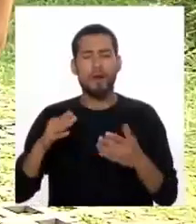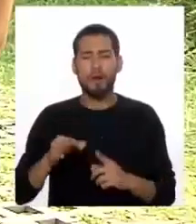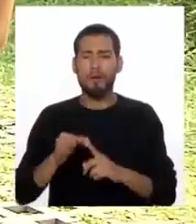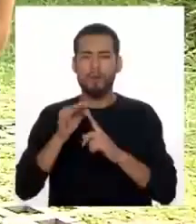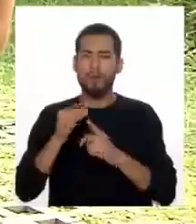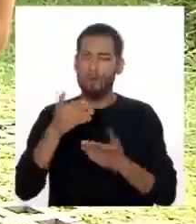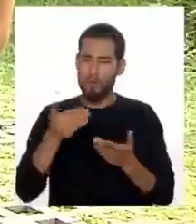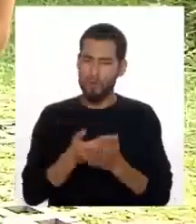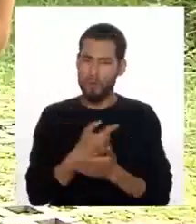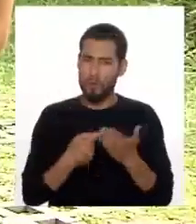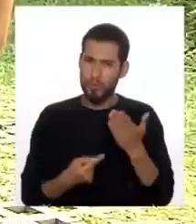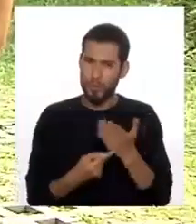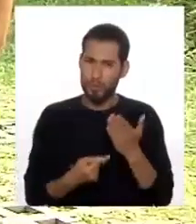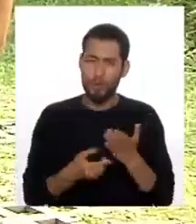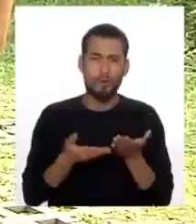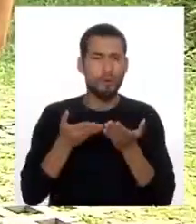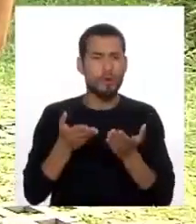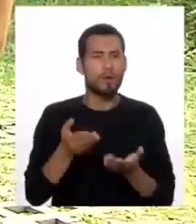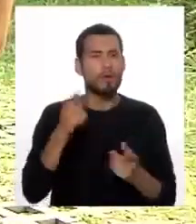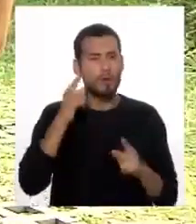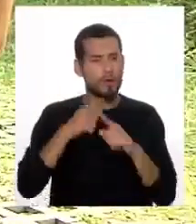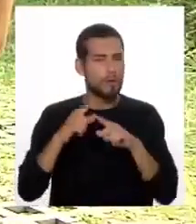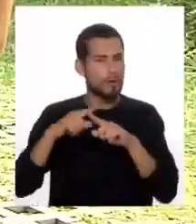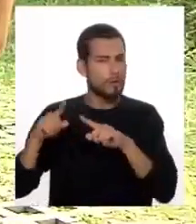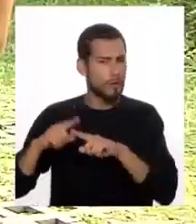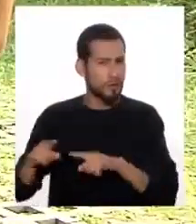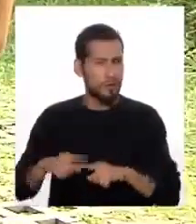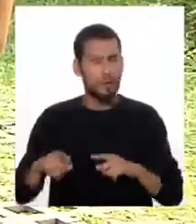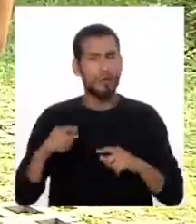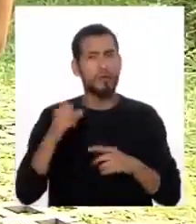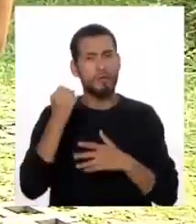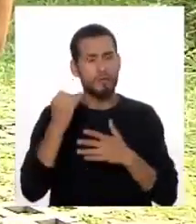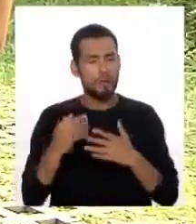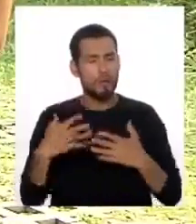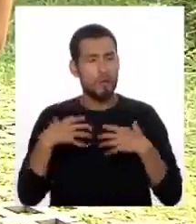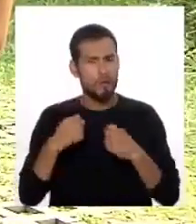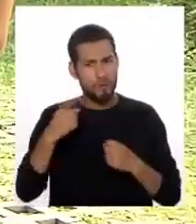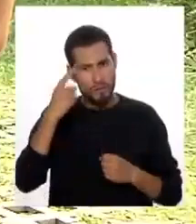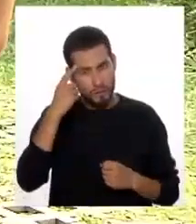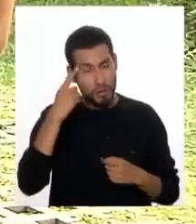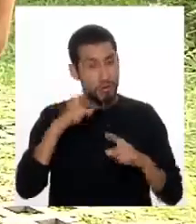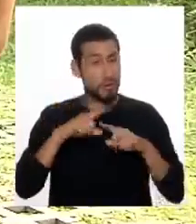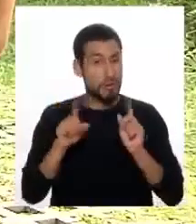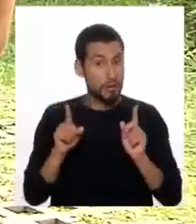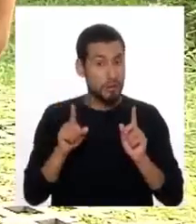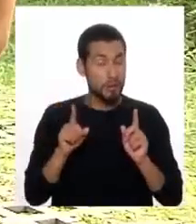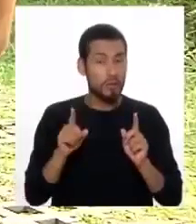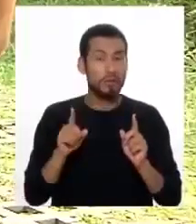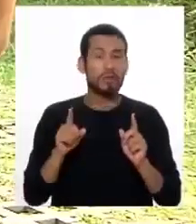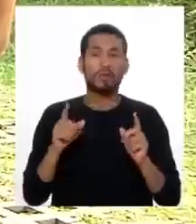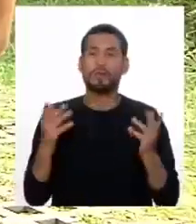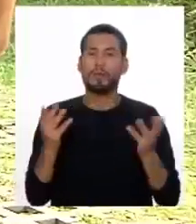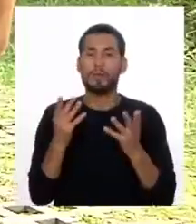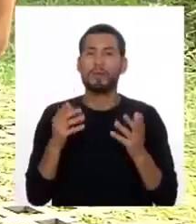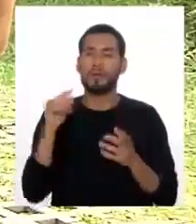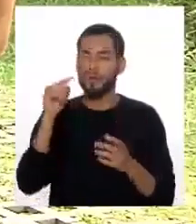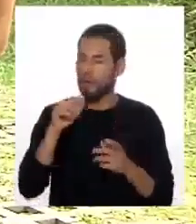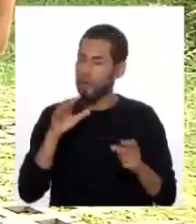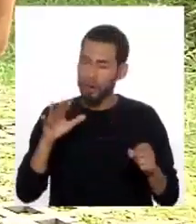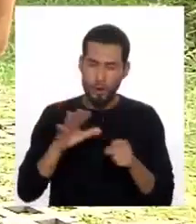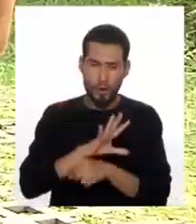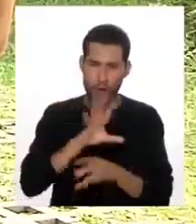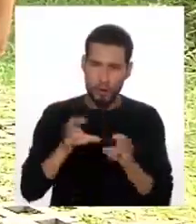moderno que trata diferentes condiciones de la salud mental, pero de forma integral.